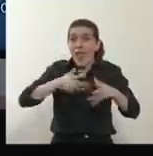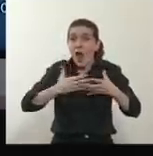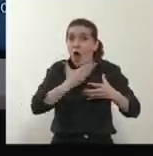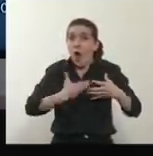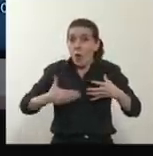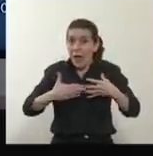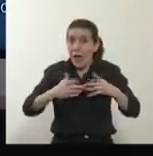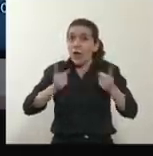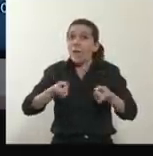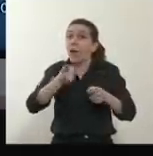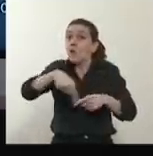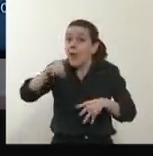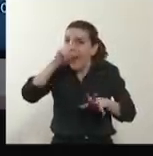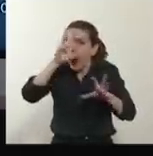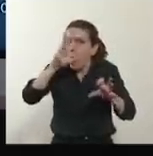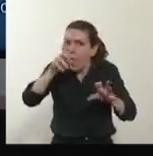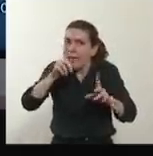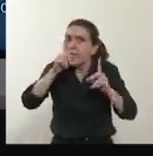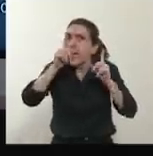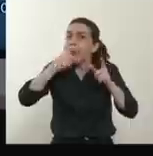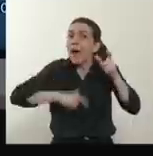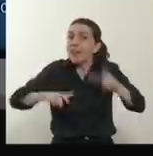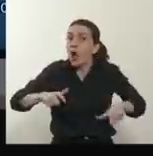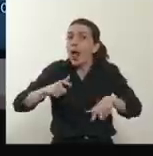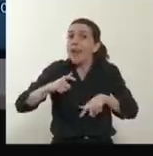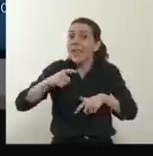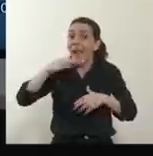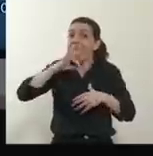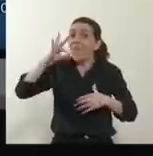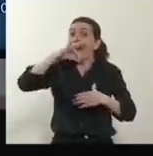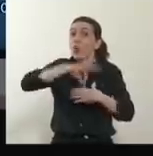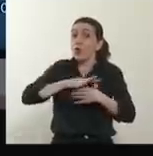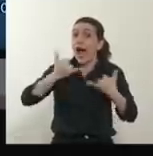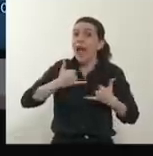que los asintomáticos pueden contagiar sin saberlo.